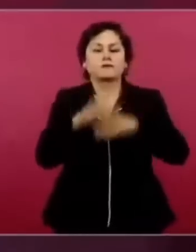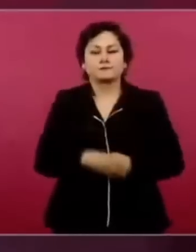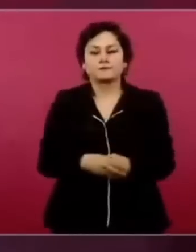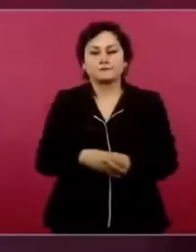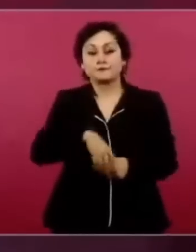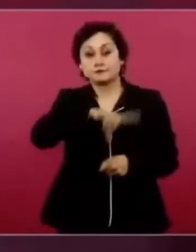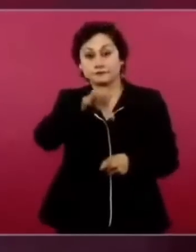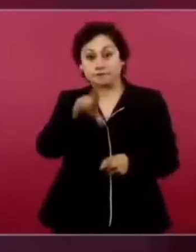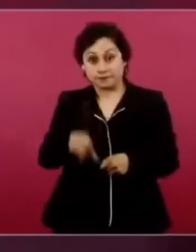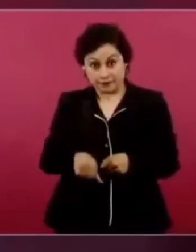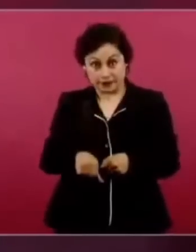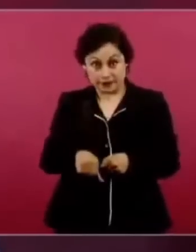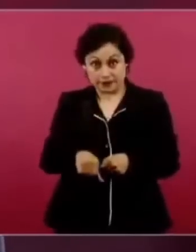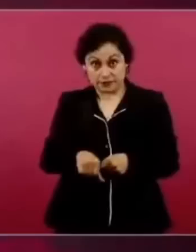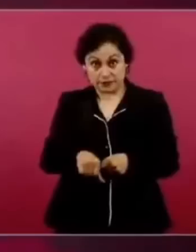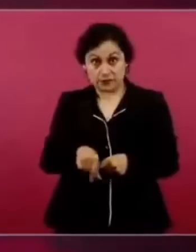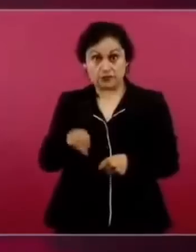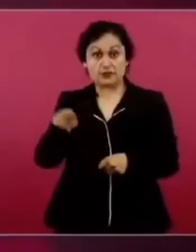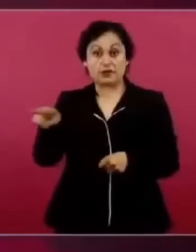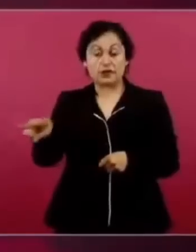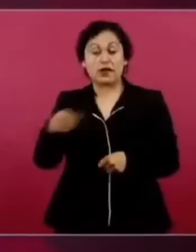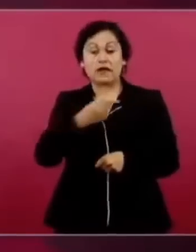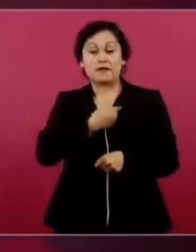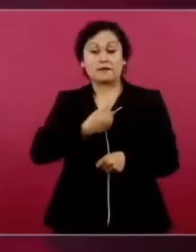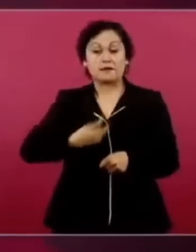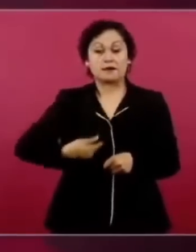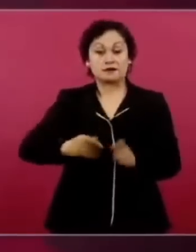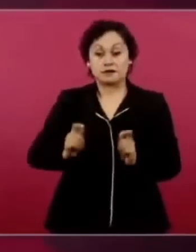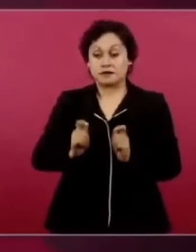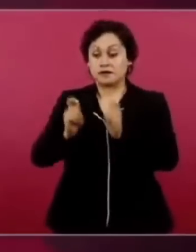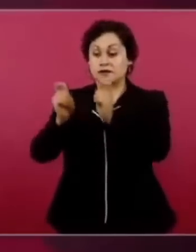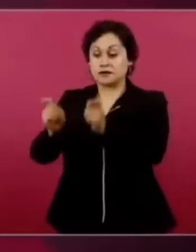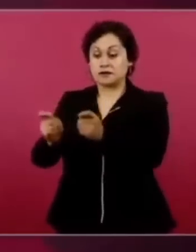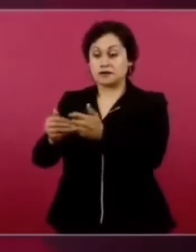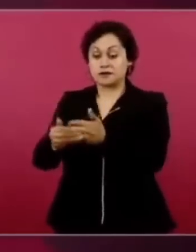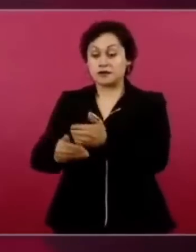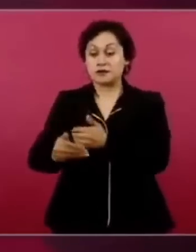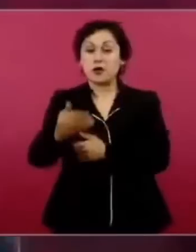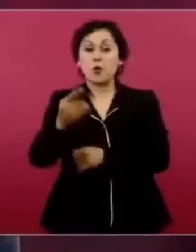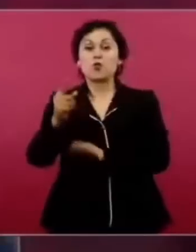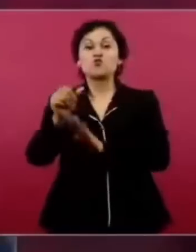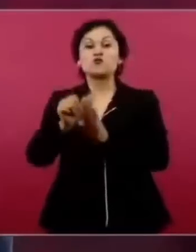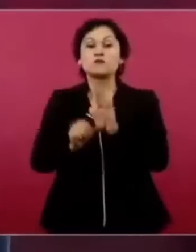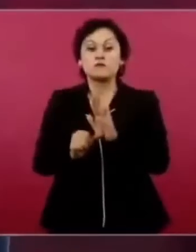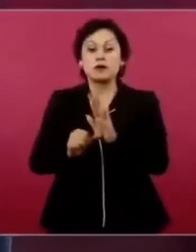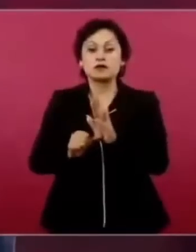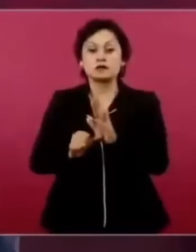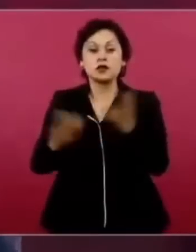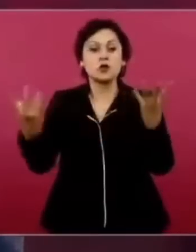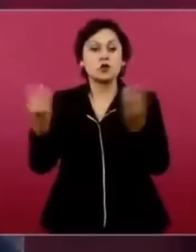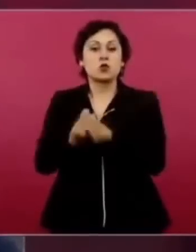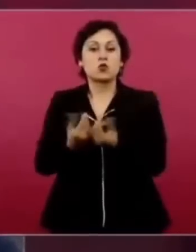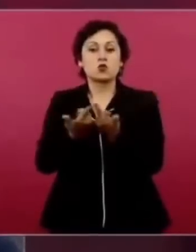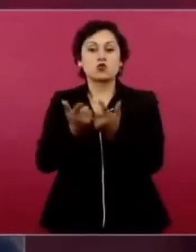están aprobando, junto al PRI.